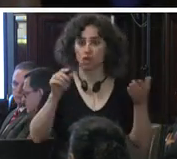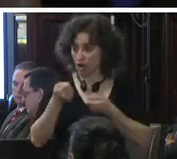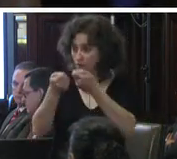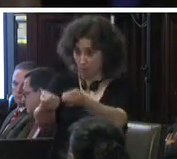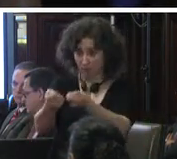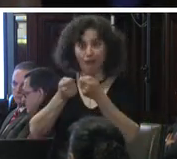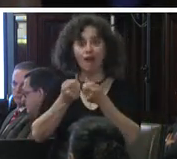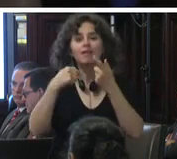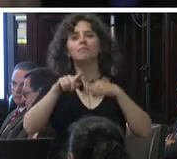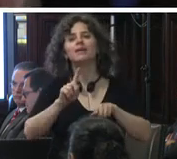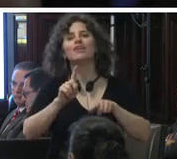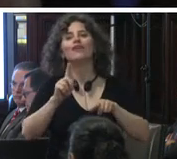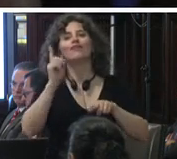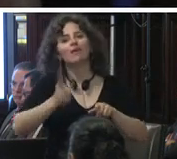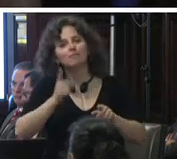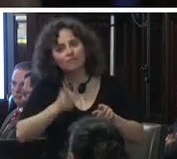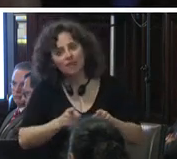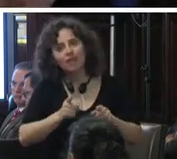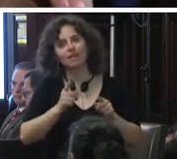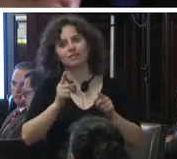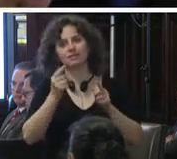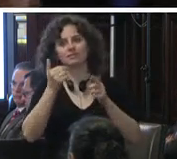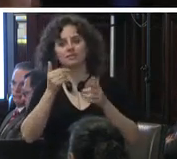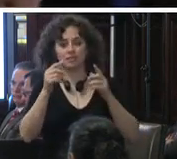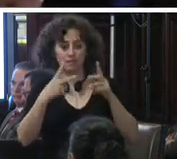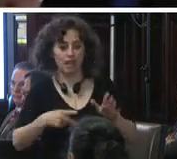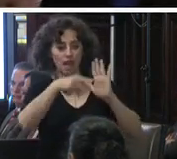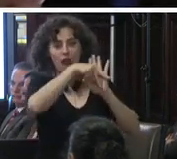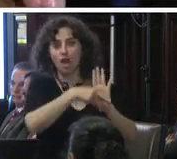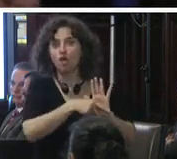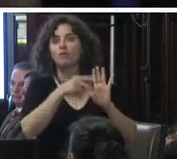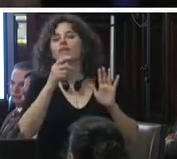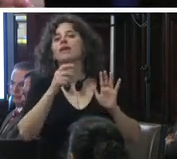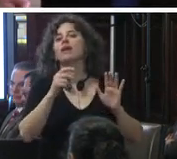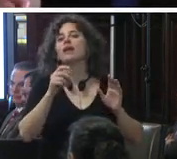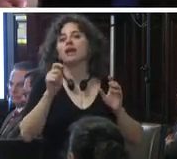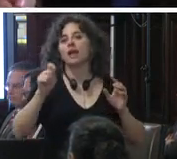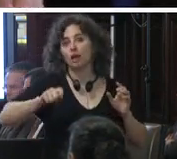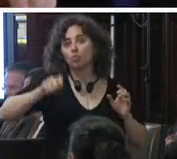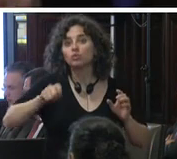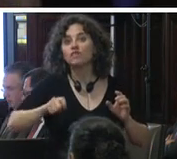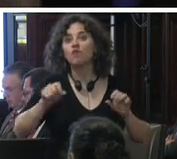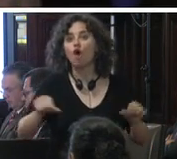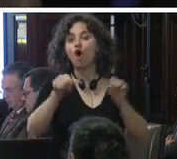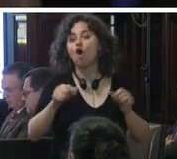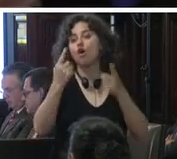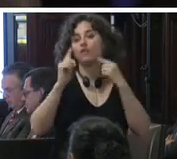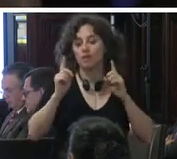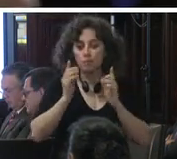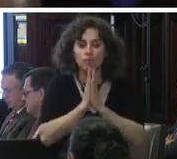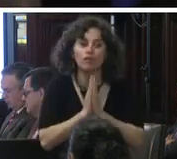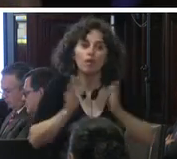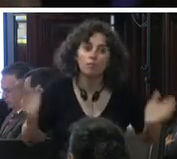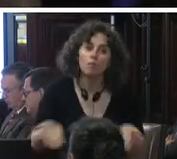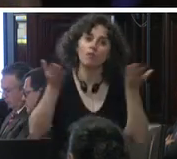en día pero si también y está en el marco de las competencias del ejecutivo también le solicitamos promover